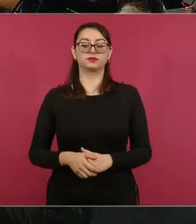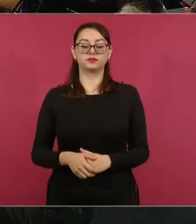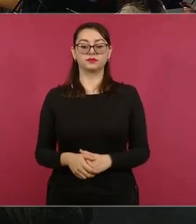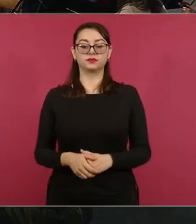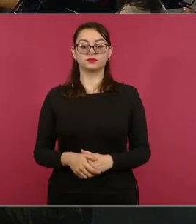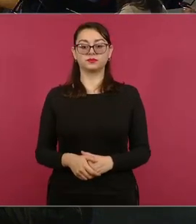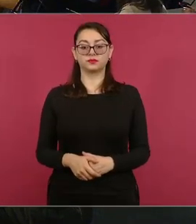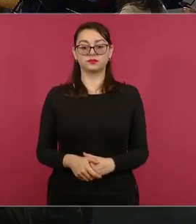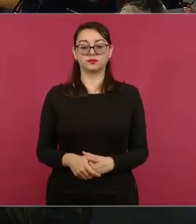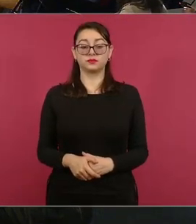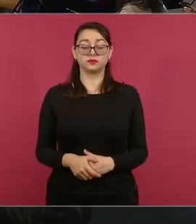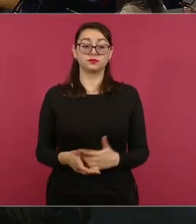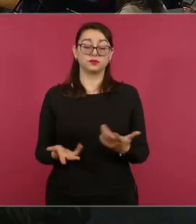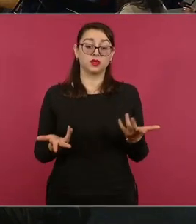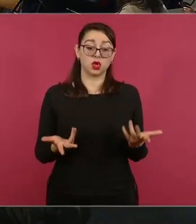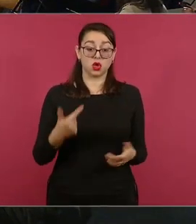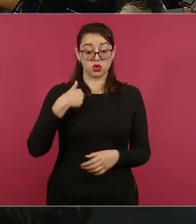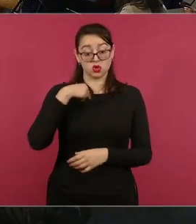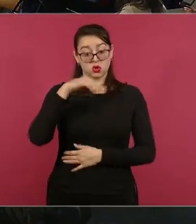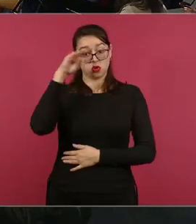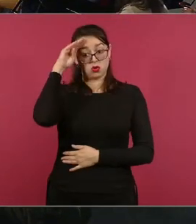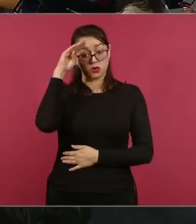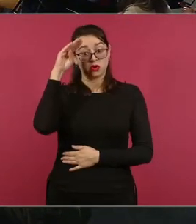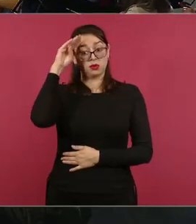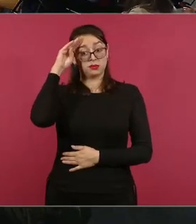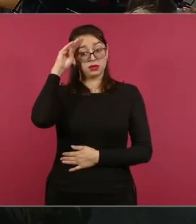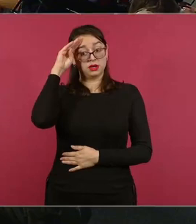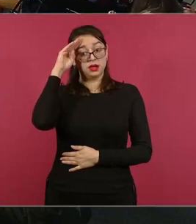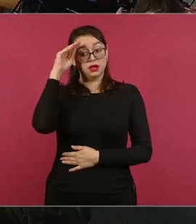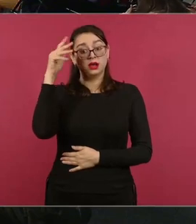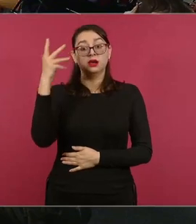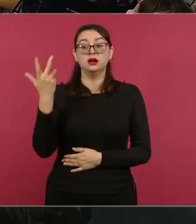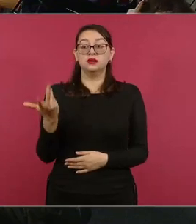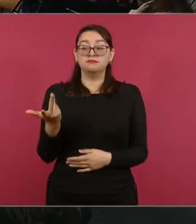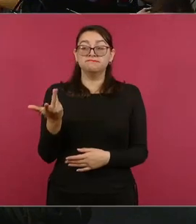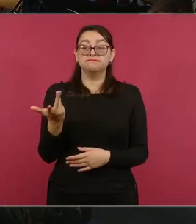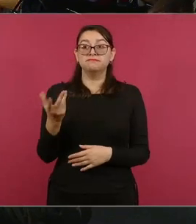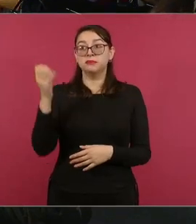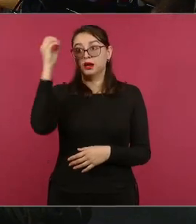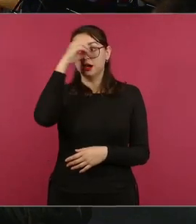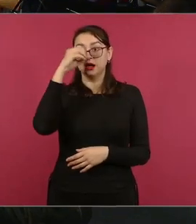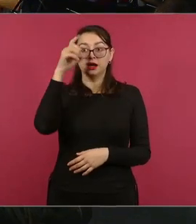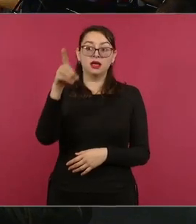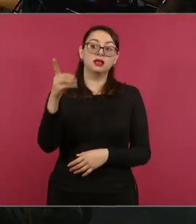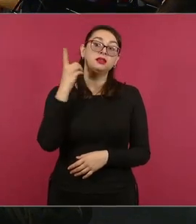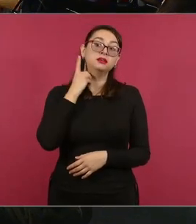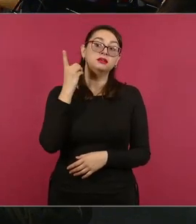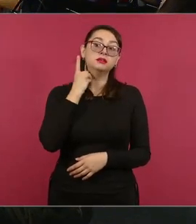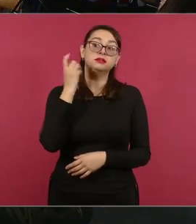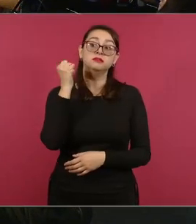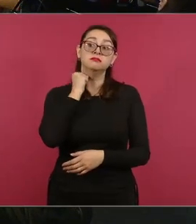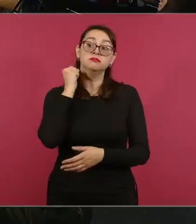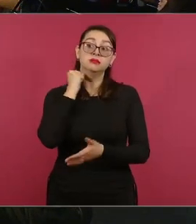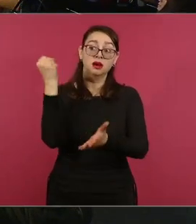decisión de los diputados y senadores,